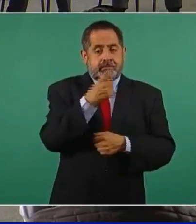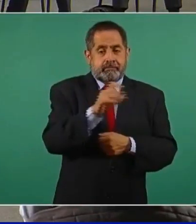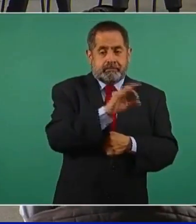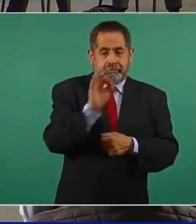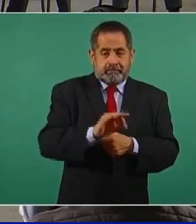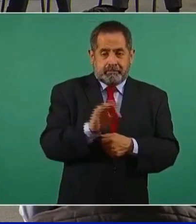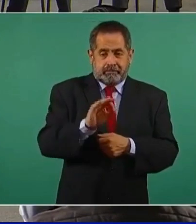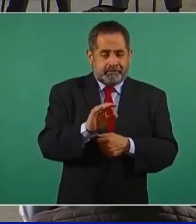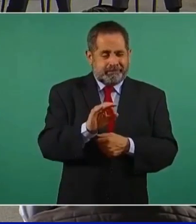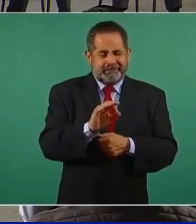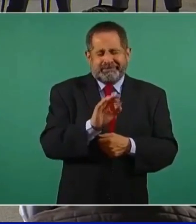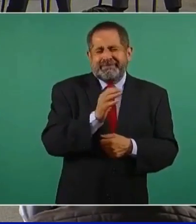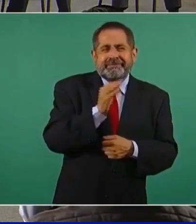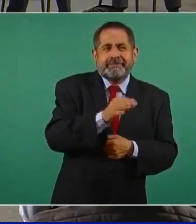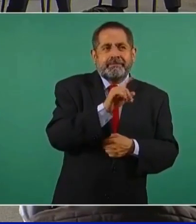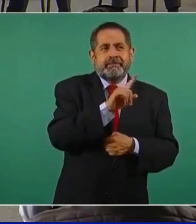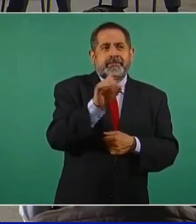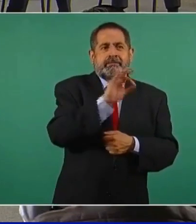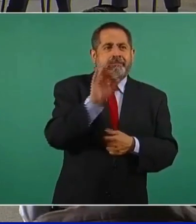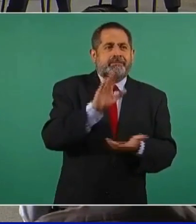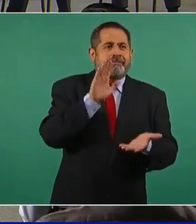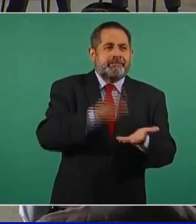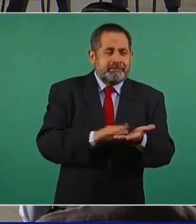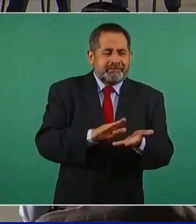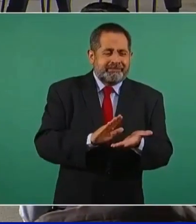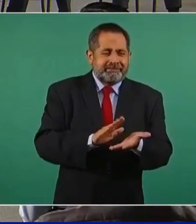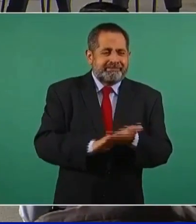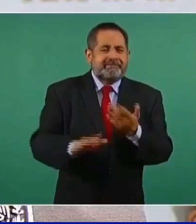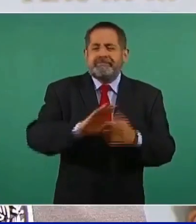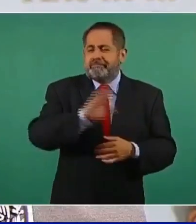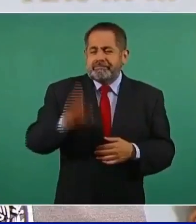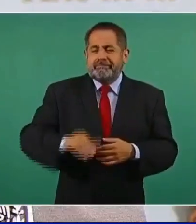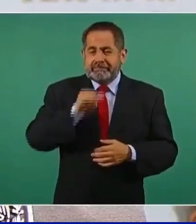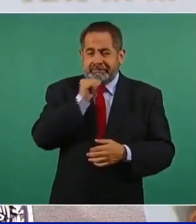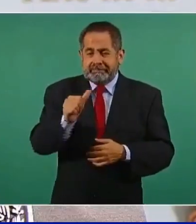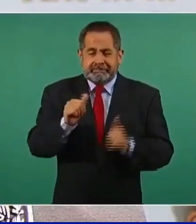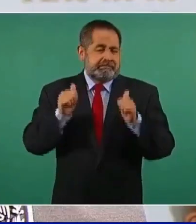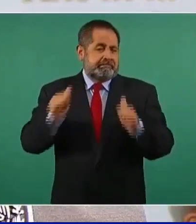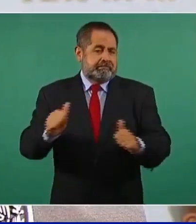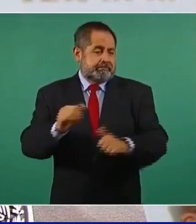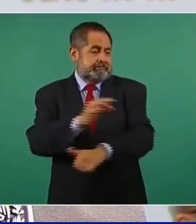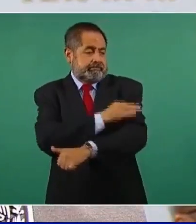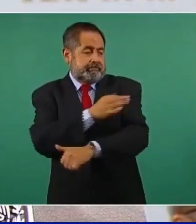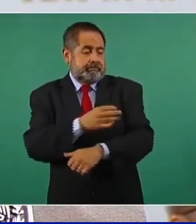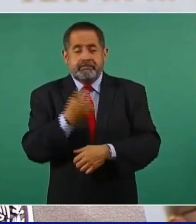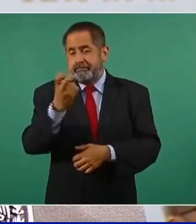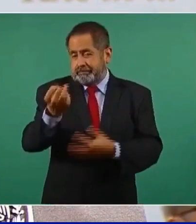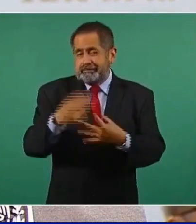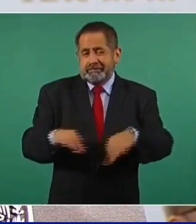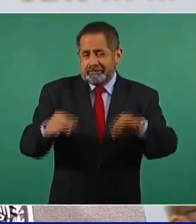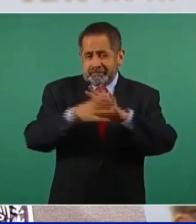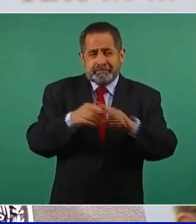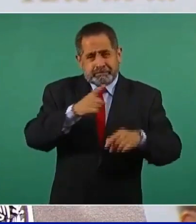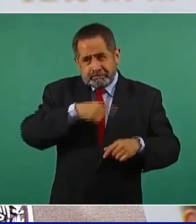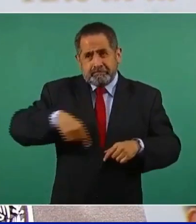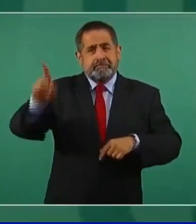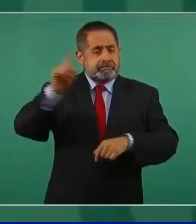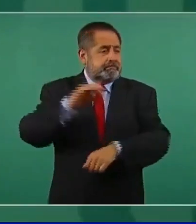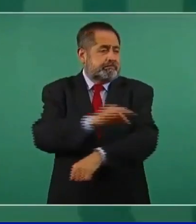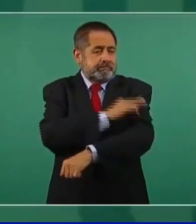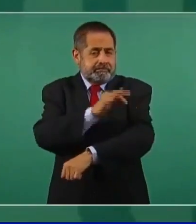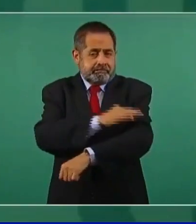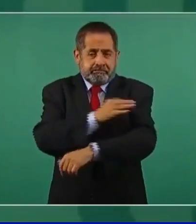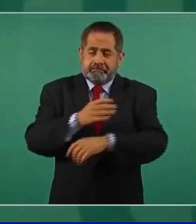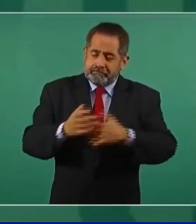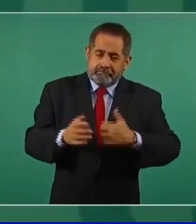riesgo de muerte, o casi 100 por ciento, 99.99 por ciento. Entonces, es muy, muy, muy importante vacunarse. Sin